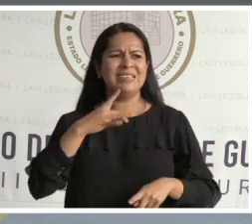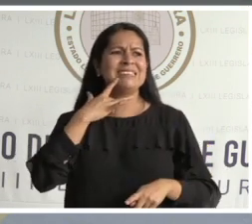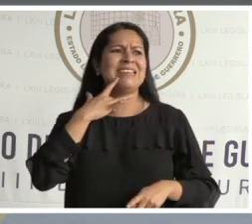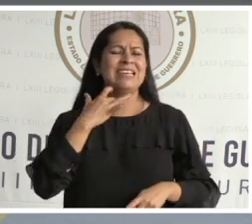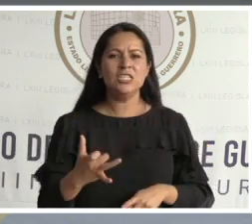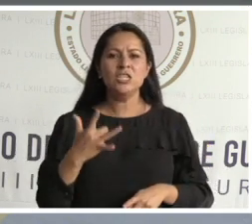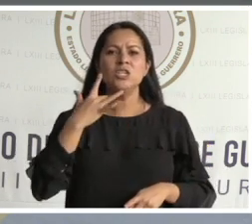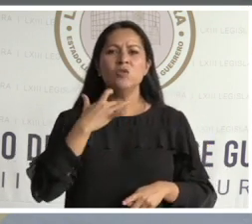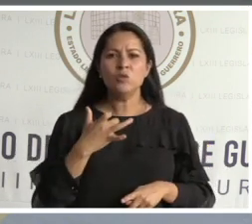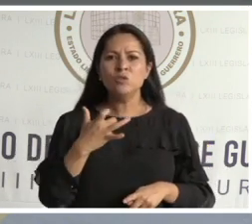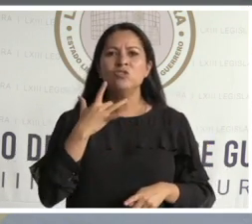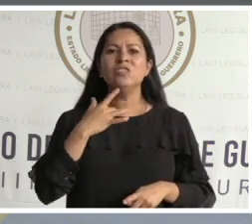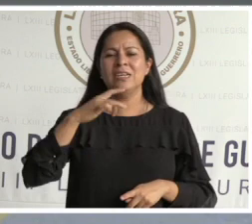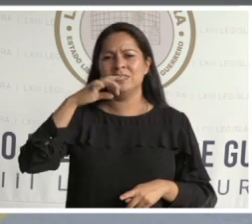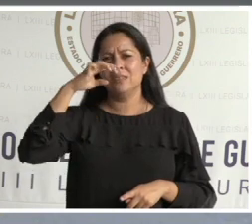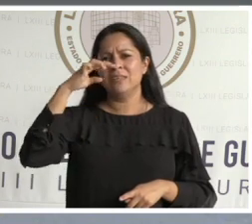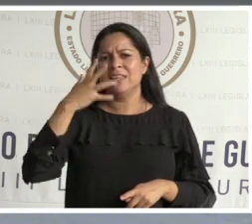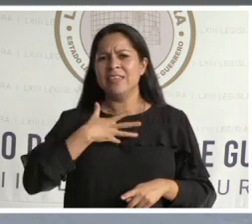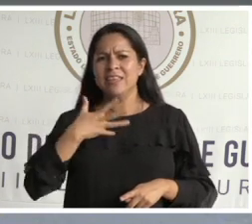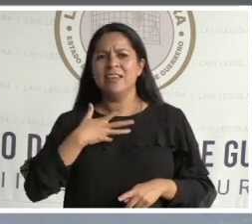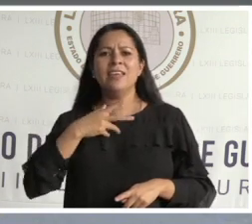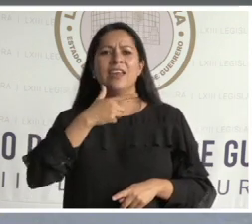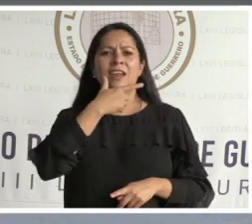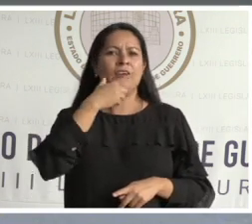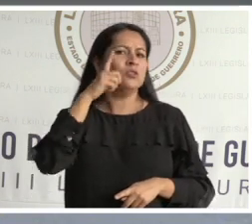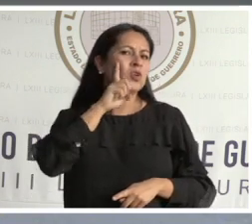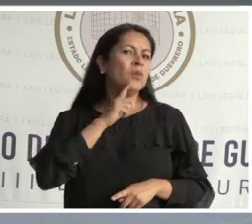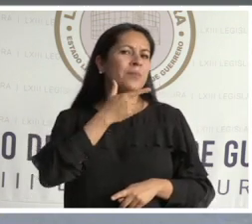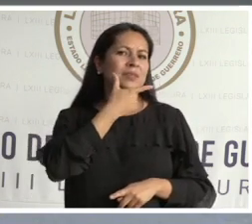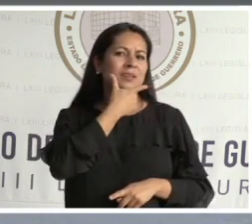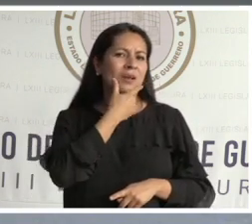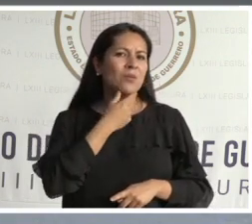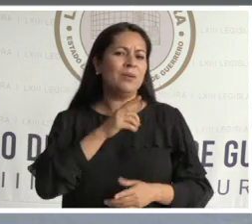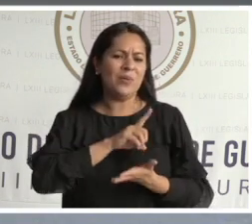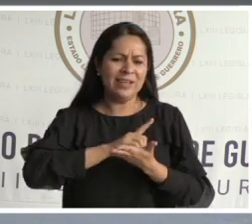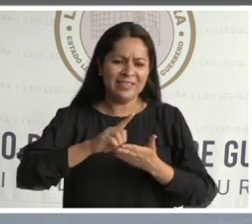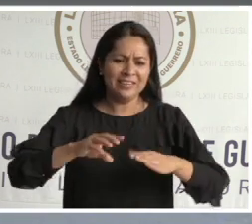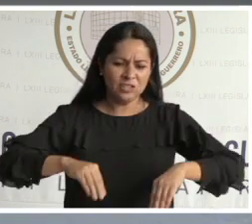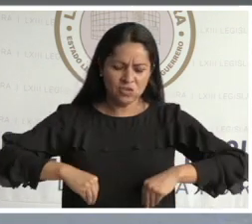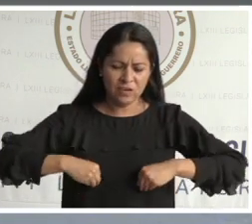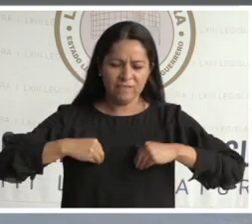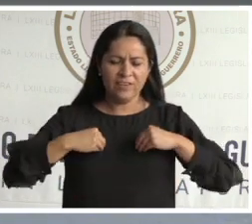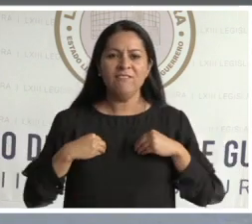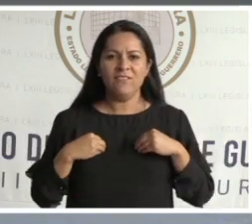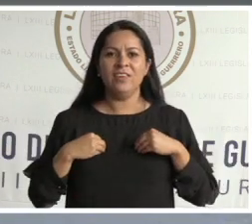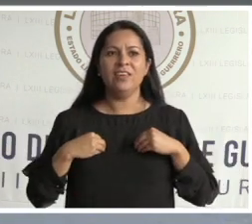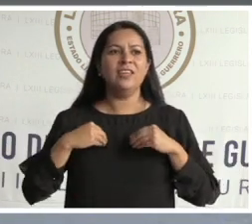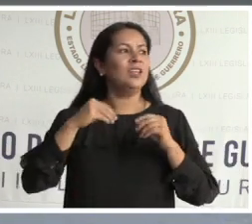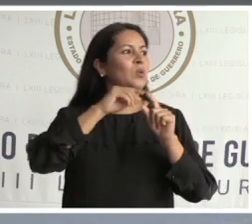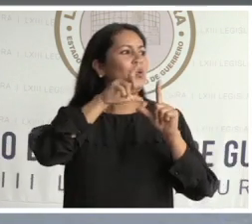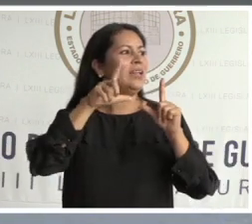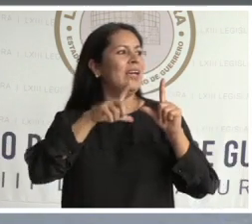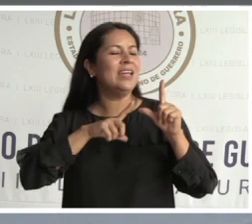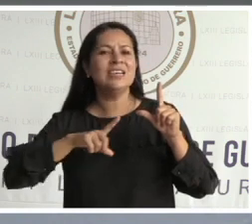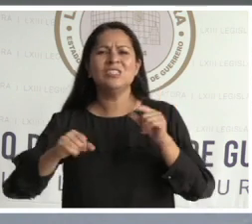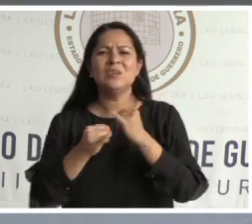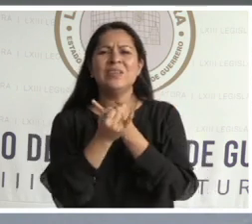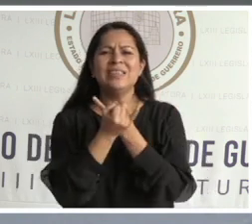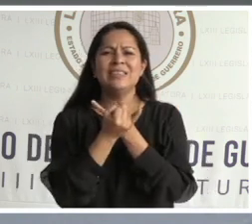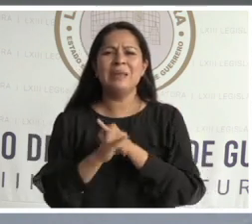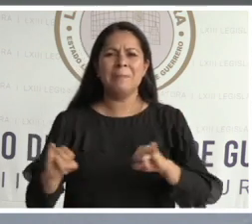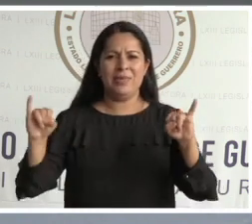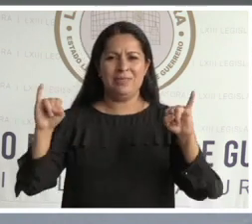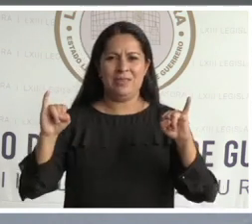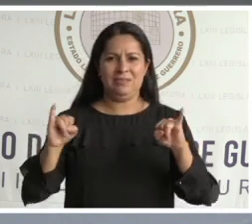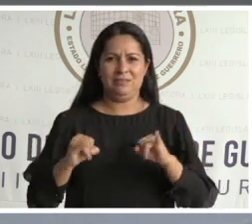pudieran las mexicanas y los mexicanos por el derecho a vivir en una nación independiente y